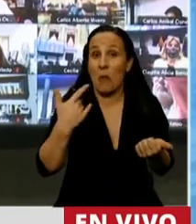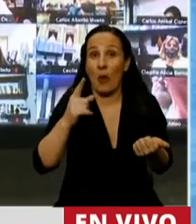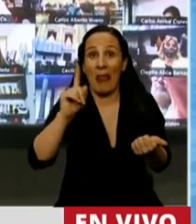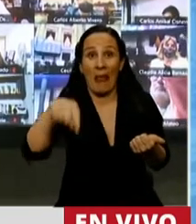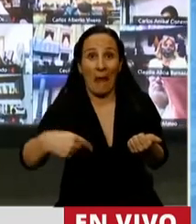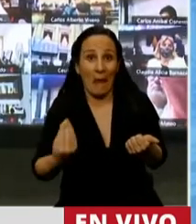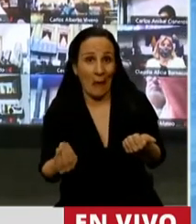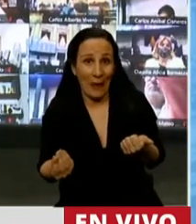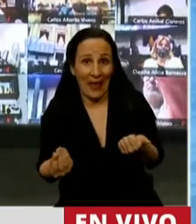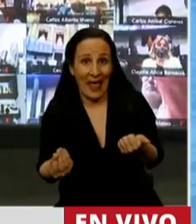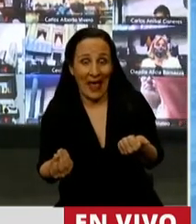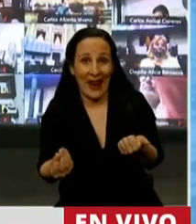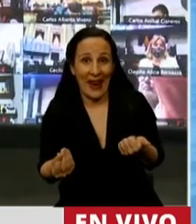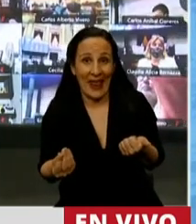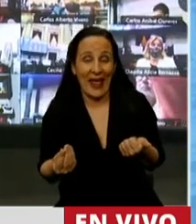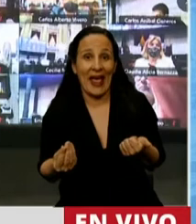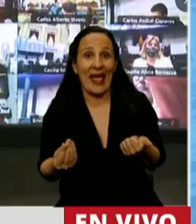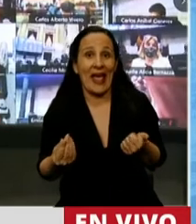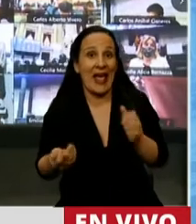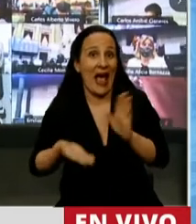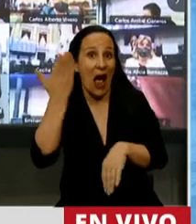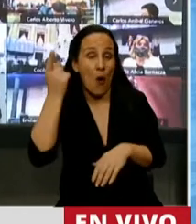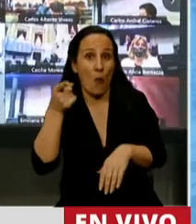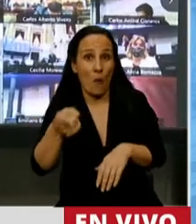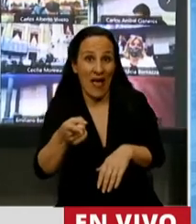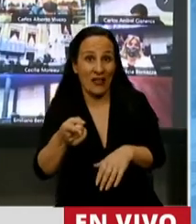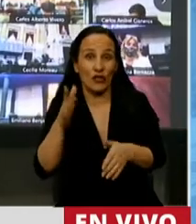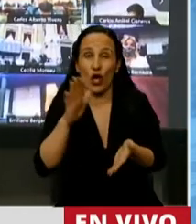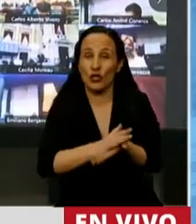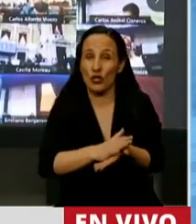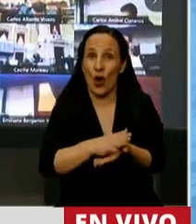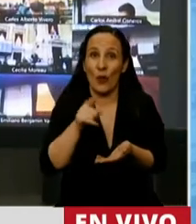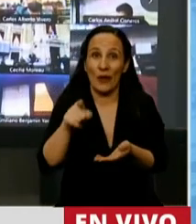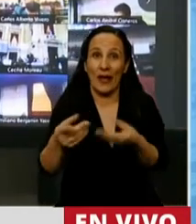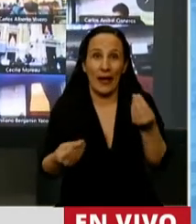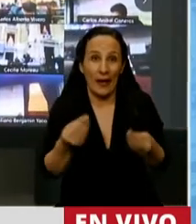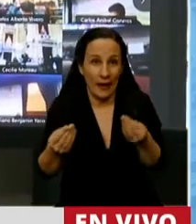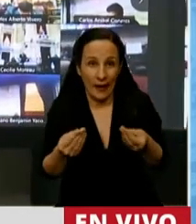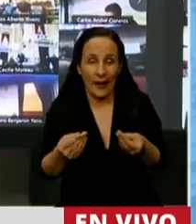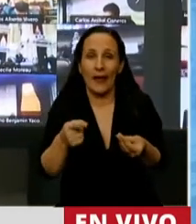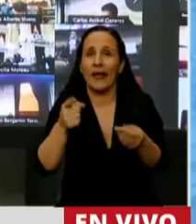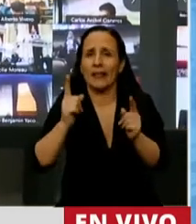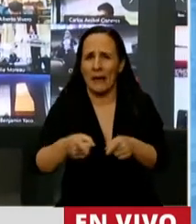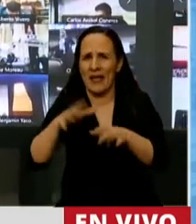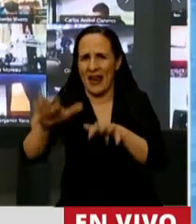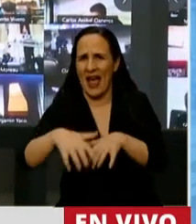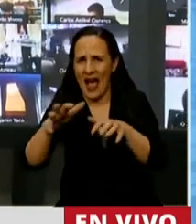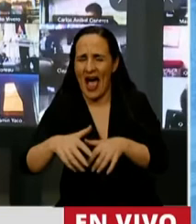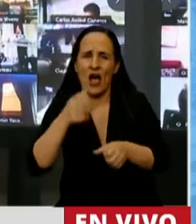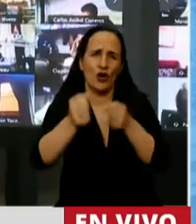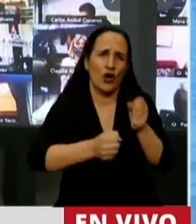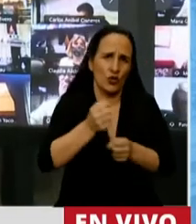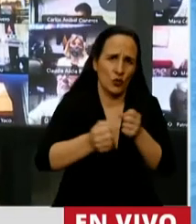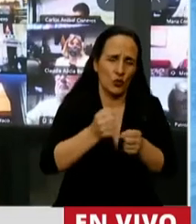no solamente en el aumento del costo de la ecuación logística, sino se traduce en el agro, en la industria, en el